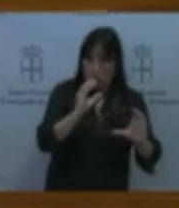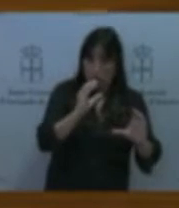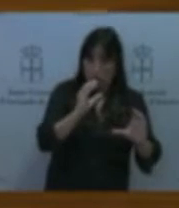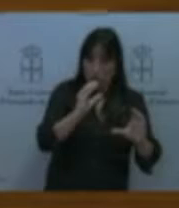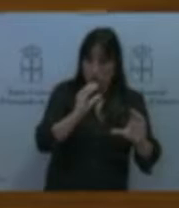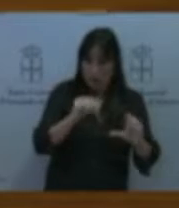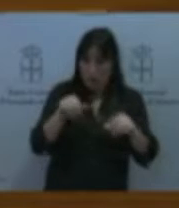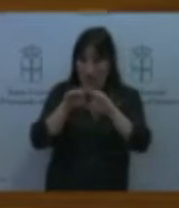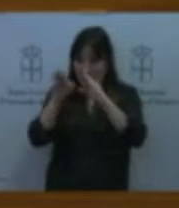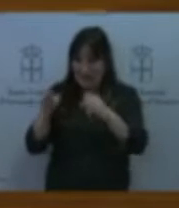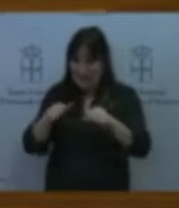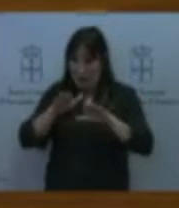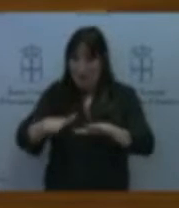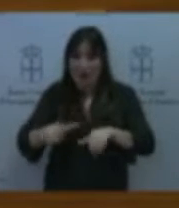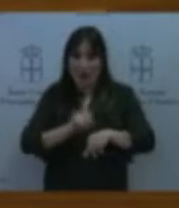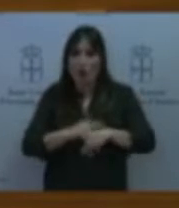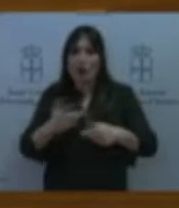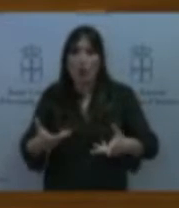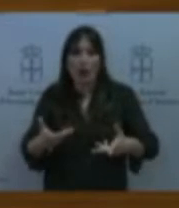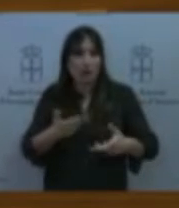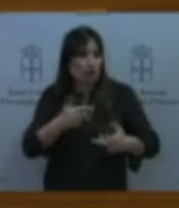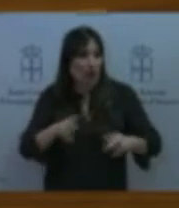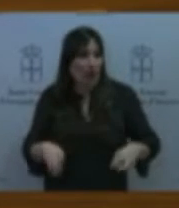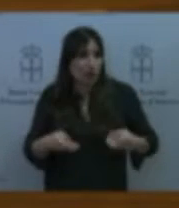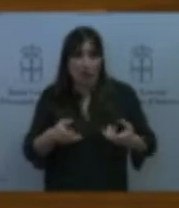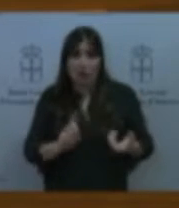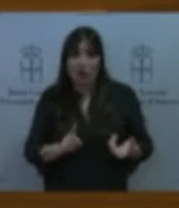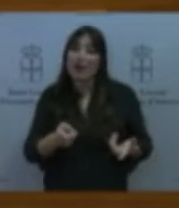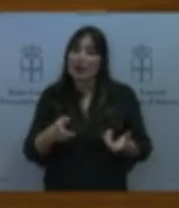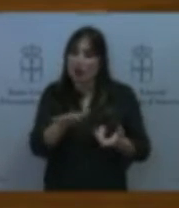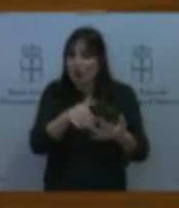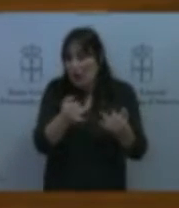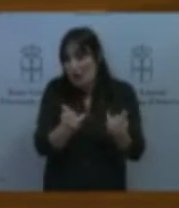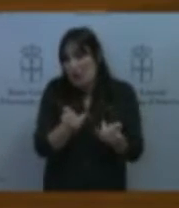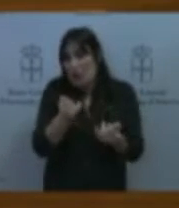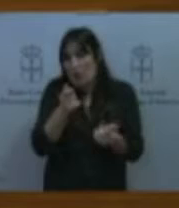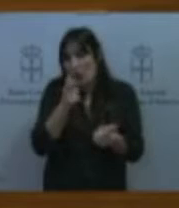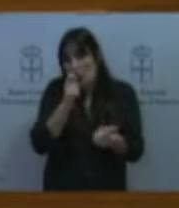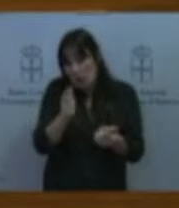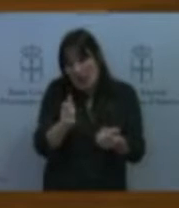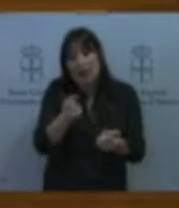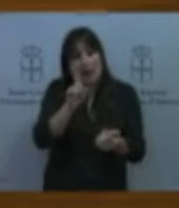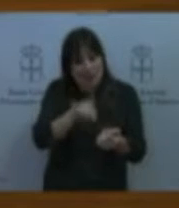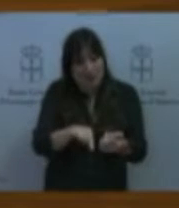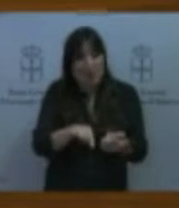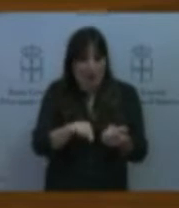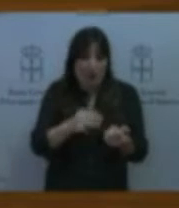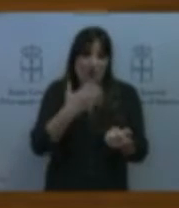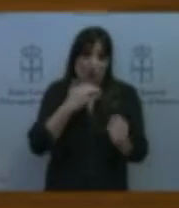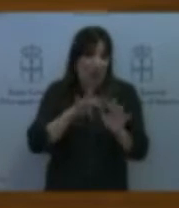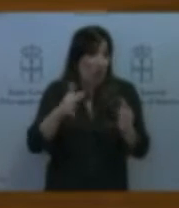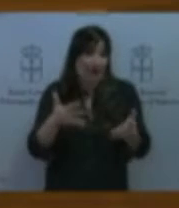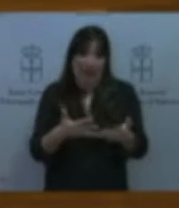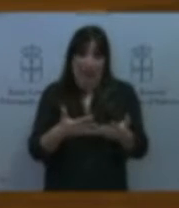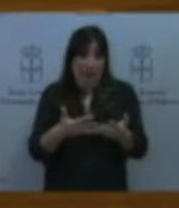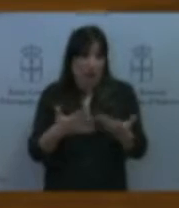y esto en consejos rurales donde la brecha digital existente para consultar horarios es mayor porque depende de coberturas etcétera